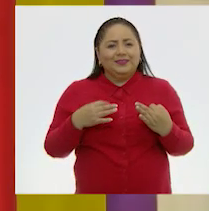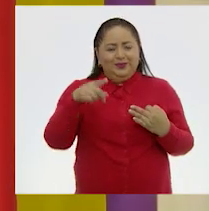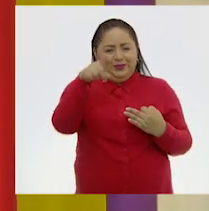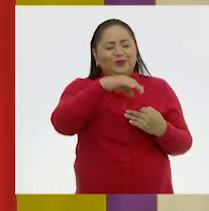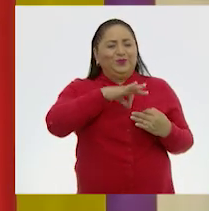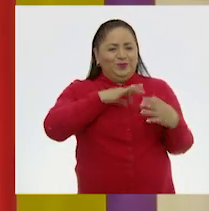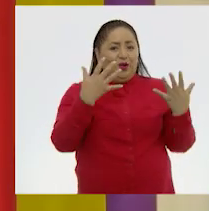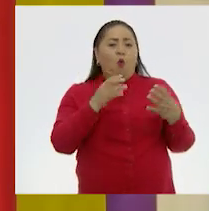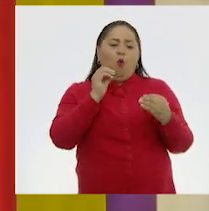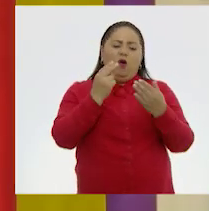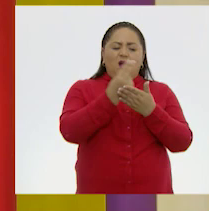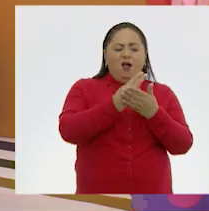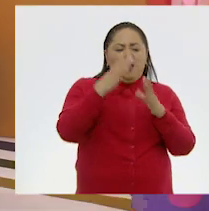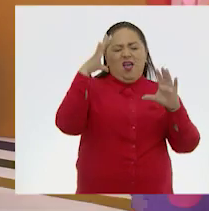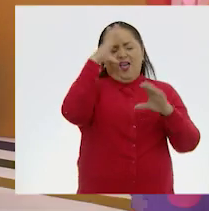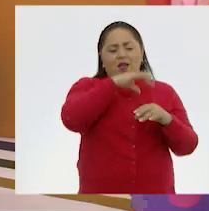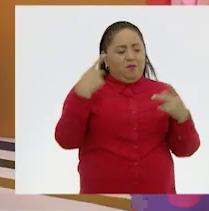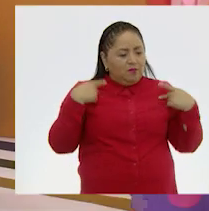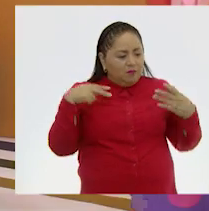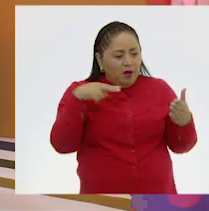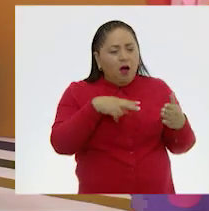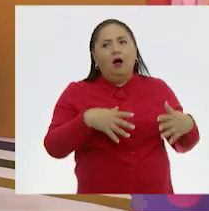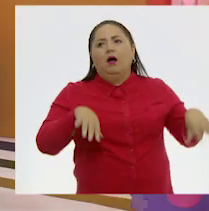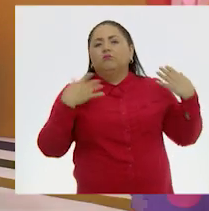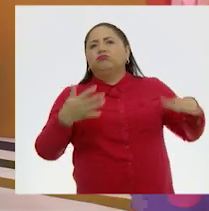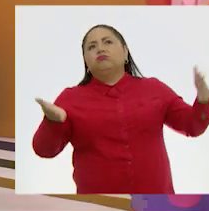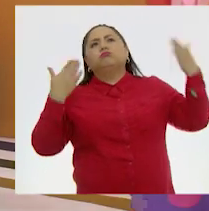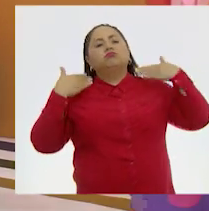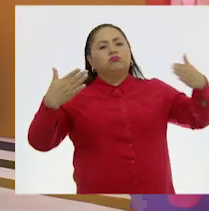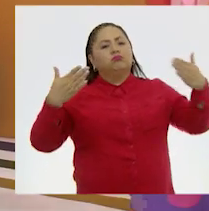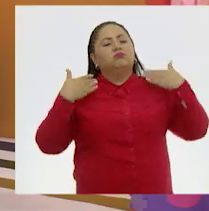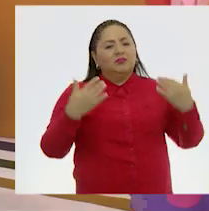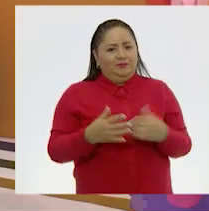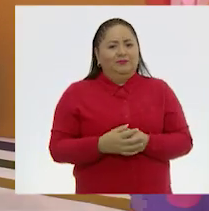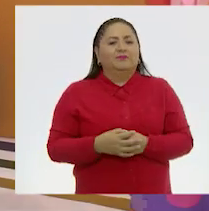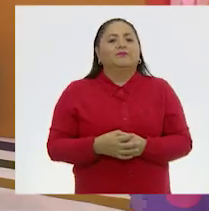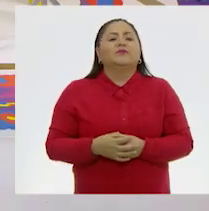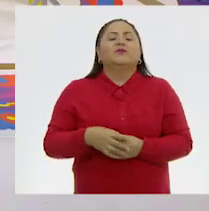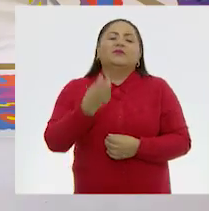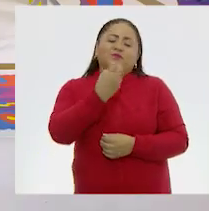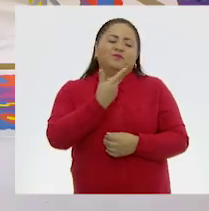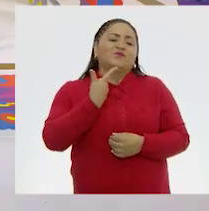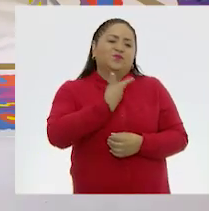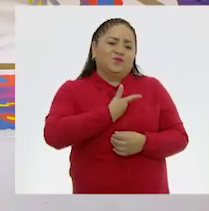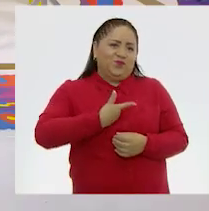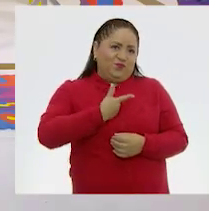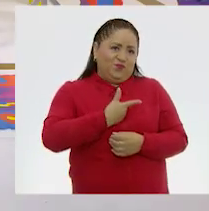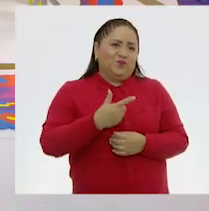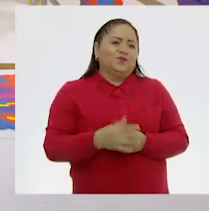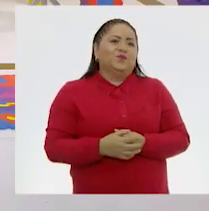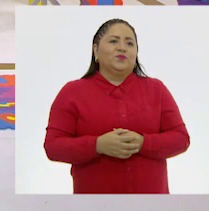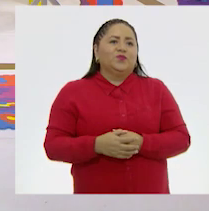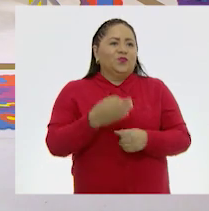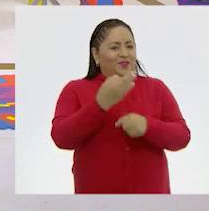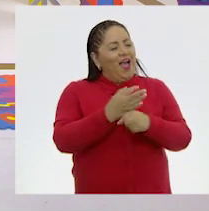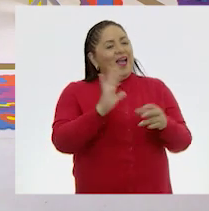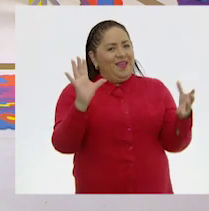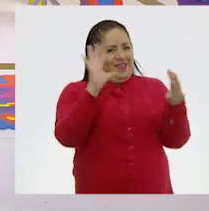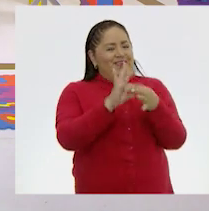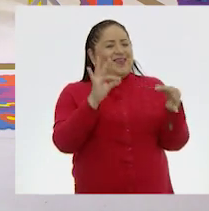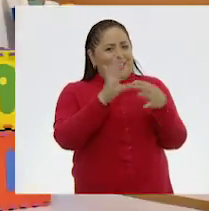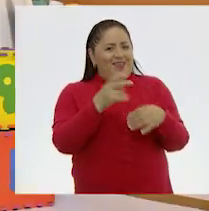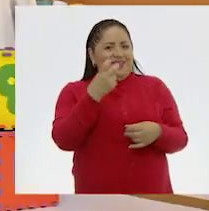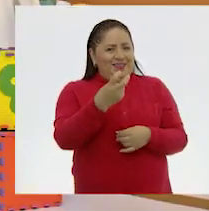Frío. O al revés, ¿no? Que sienta calor. Me gustaría, mi querido Pepe, ya que estamos hablando